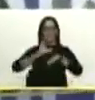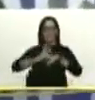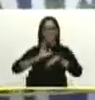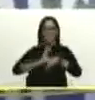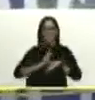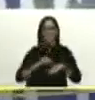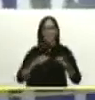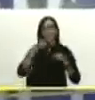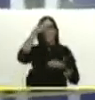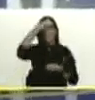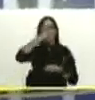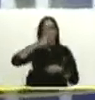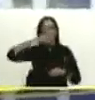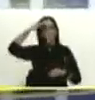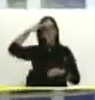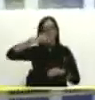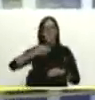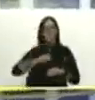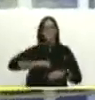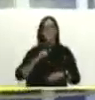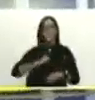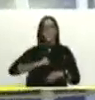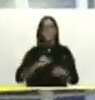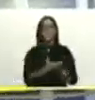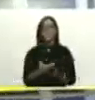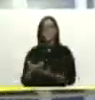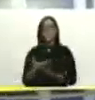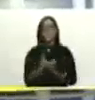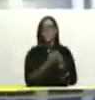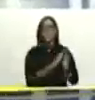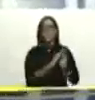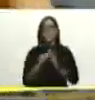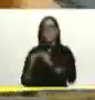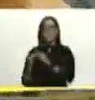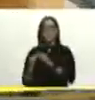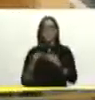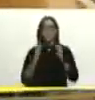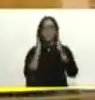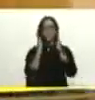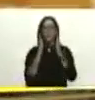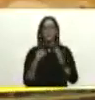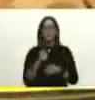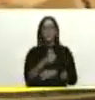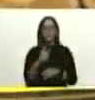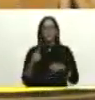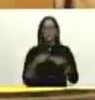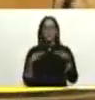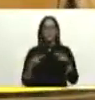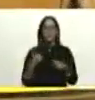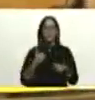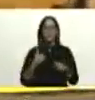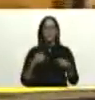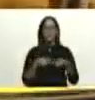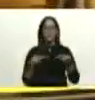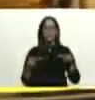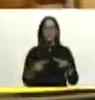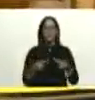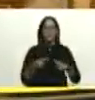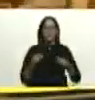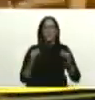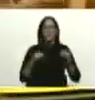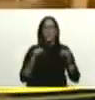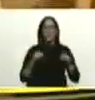policial bomberil y comunal para atender desde cada uno de los ejes cualquiera de las situaciones en este momento